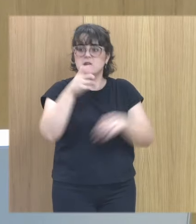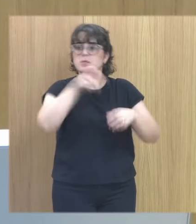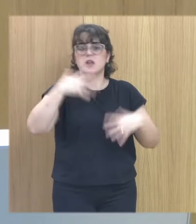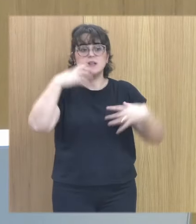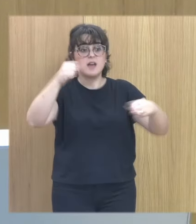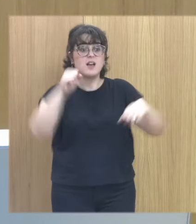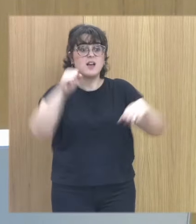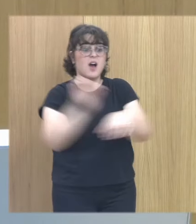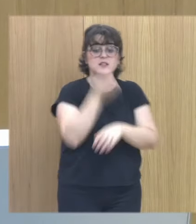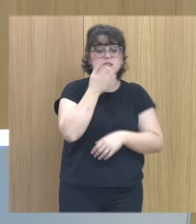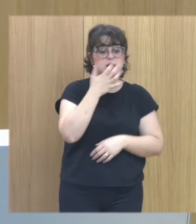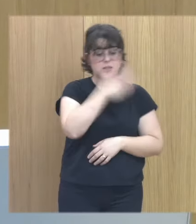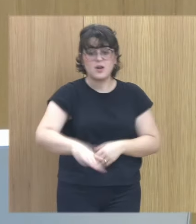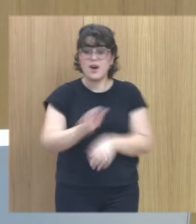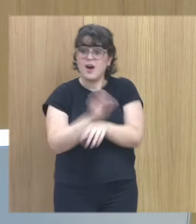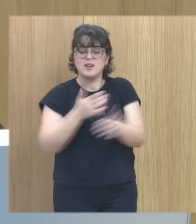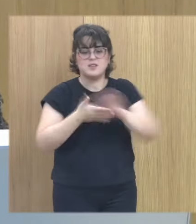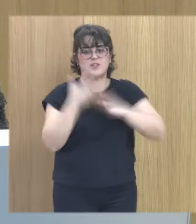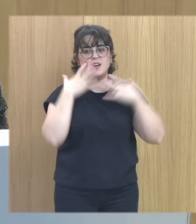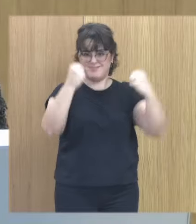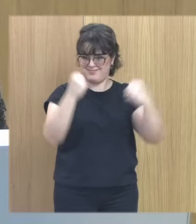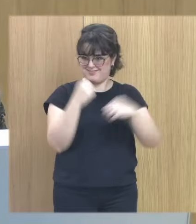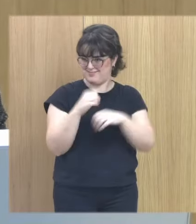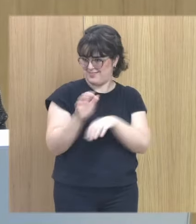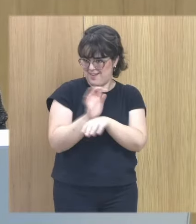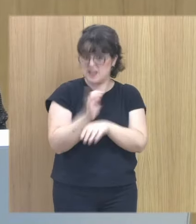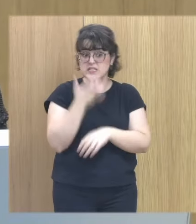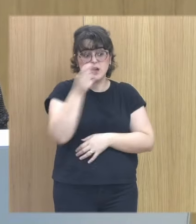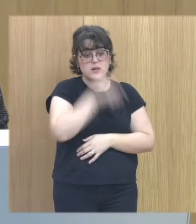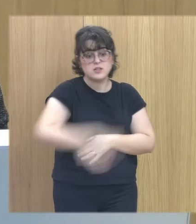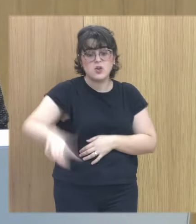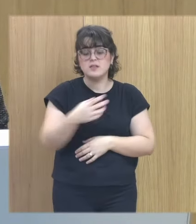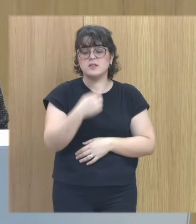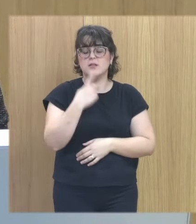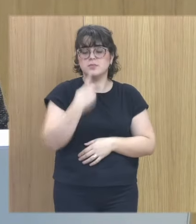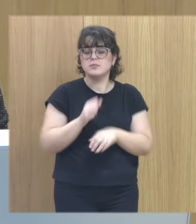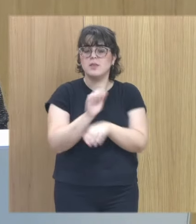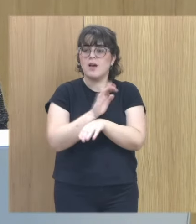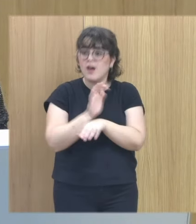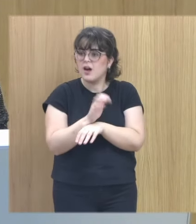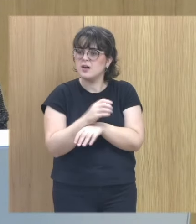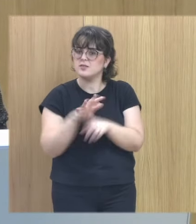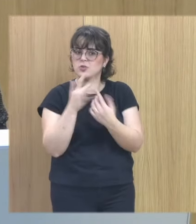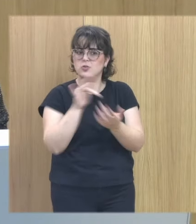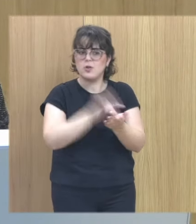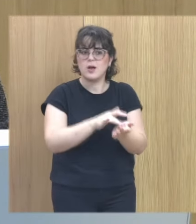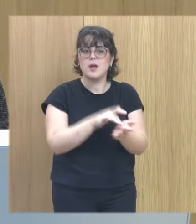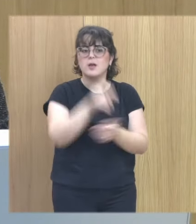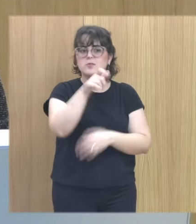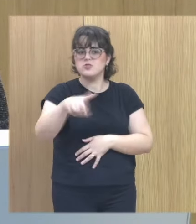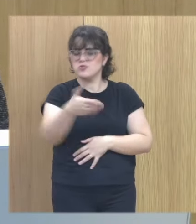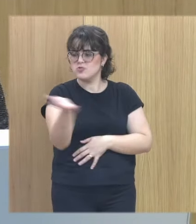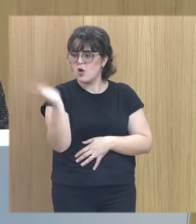ríe los niños cuando están sanos se ríen si la gente no se ríe y todos hemos vivido ese momento en el que